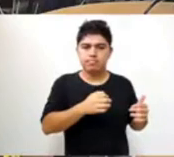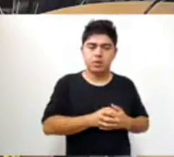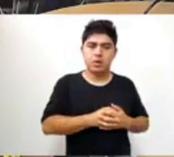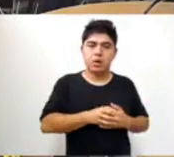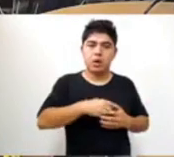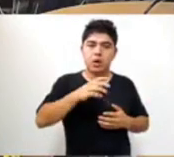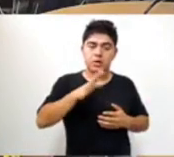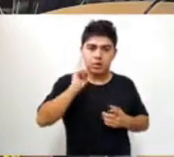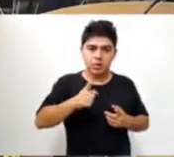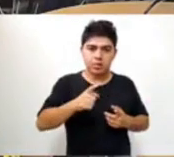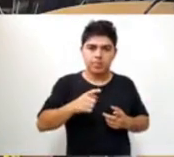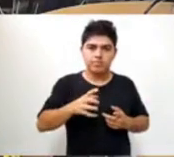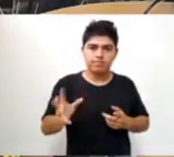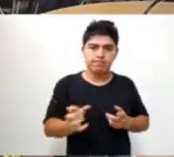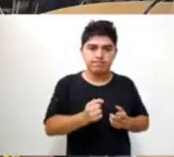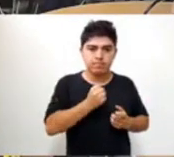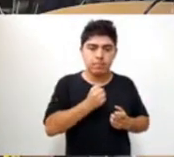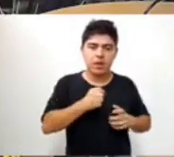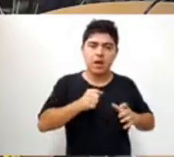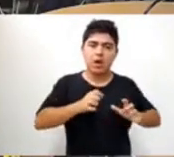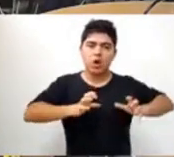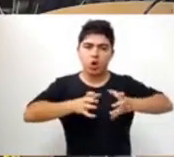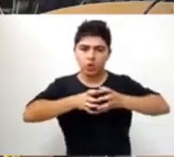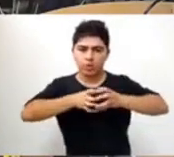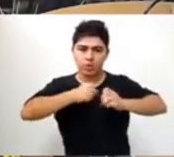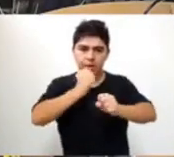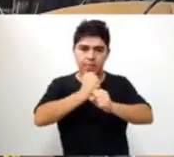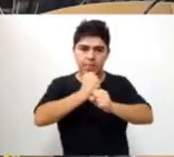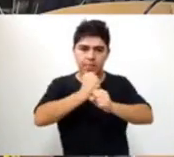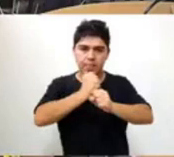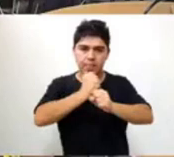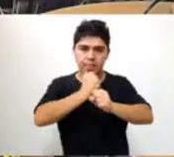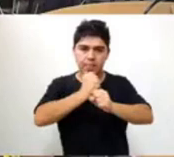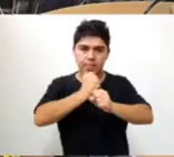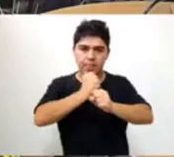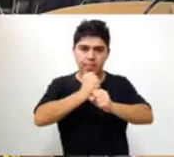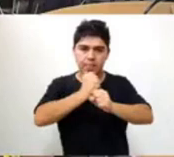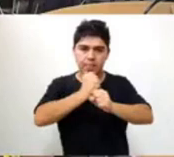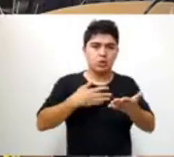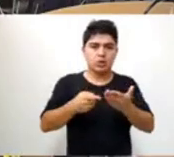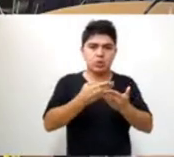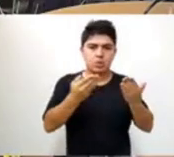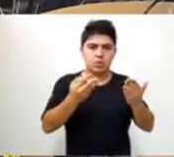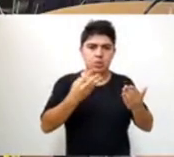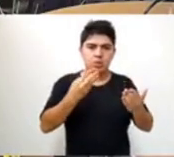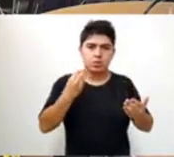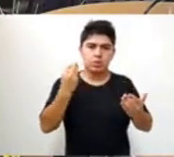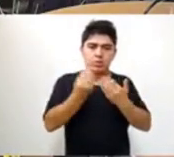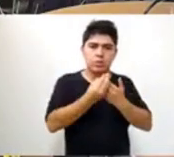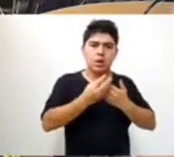agradecer al equipo de trabajo que me acompaña, que estuvieron al frente de todas las gestiones